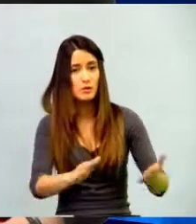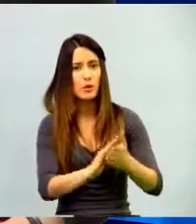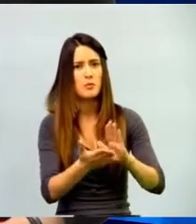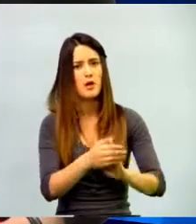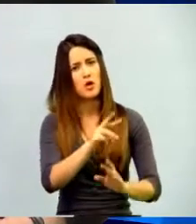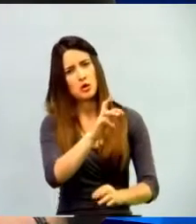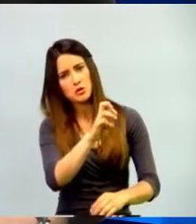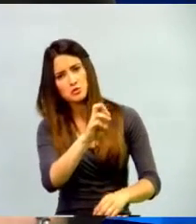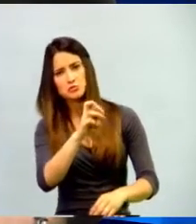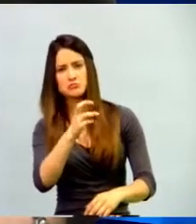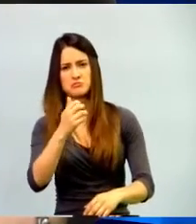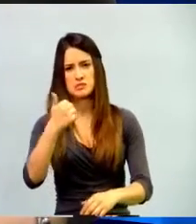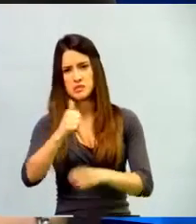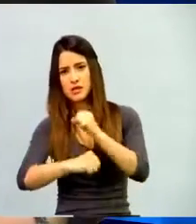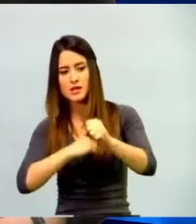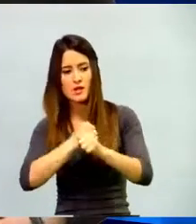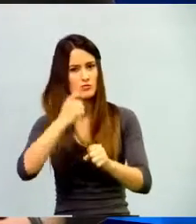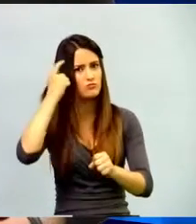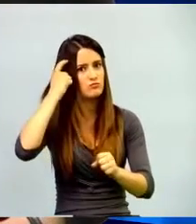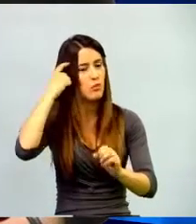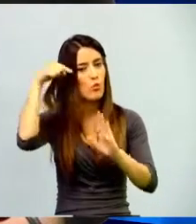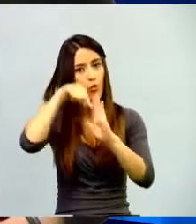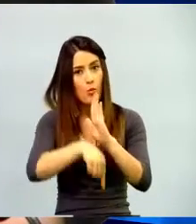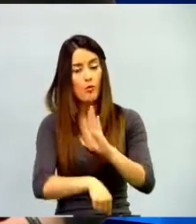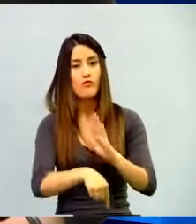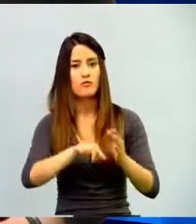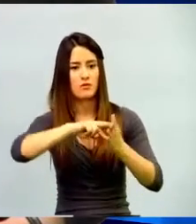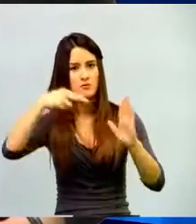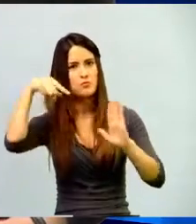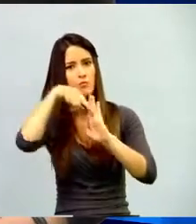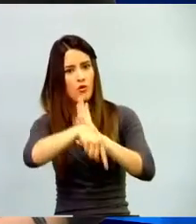ocho, diez años haciendo cosas muy complejas técnicamente,